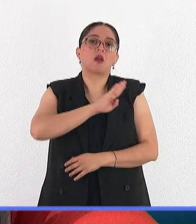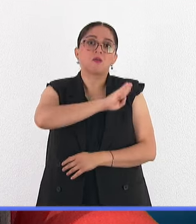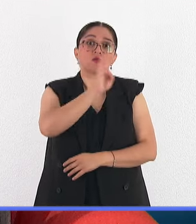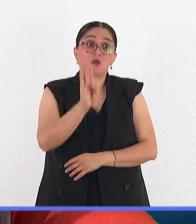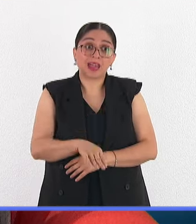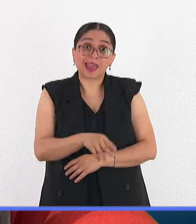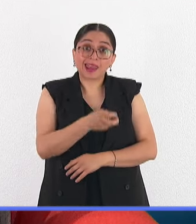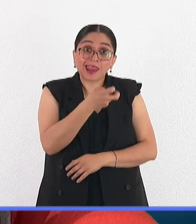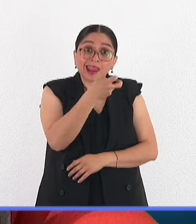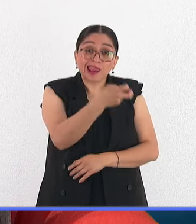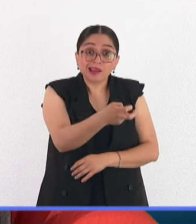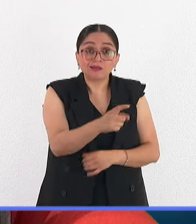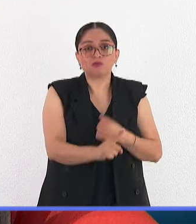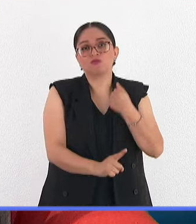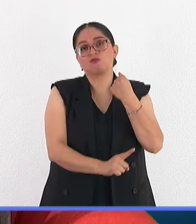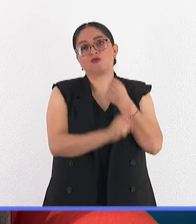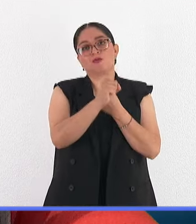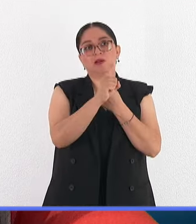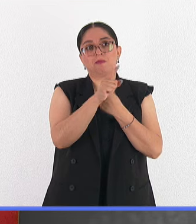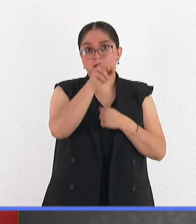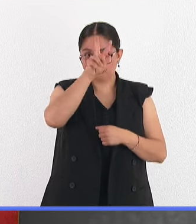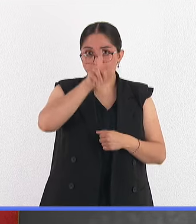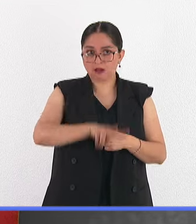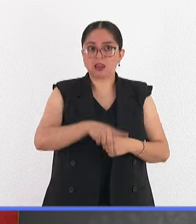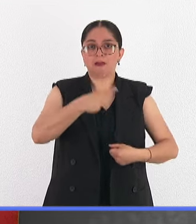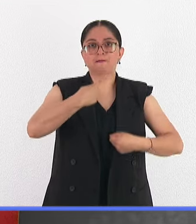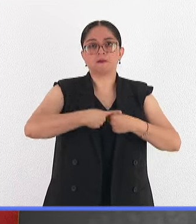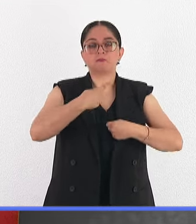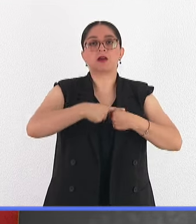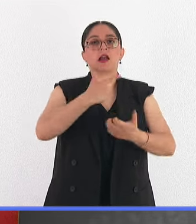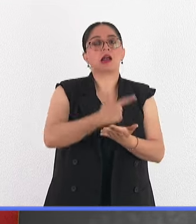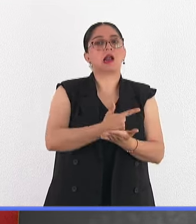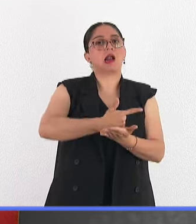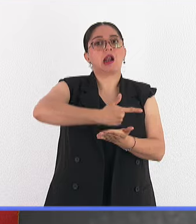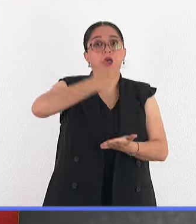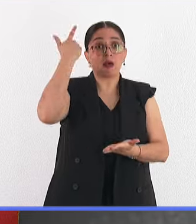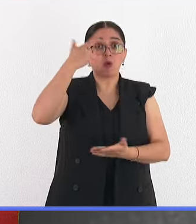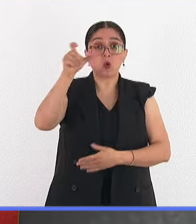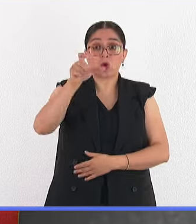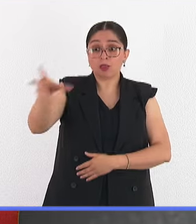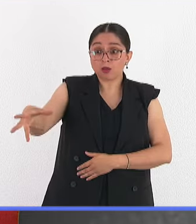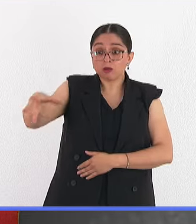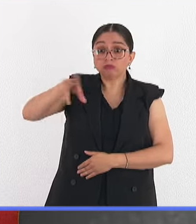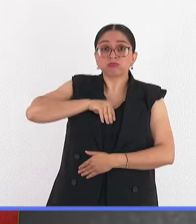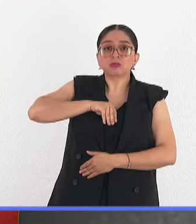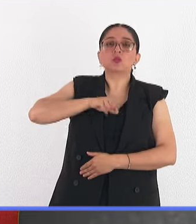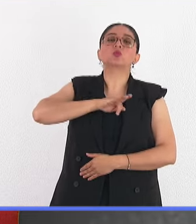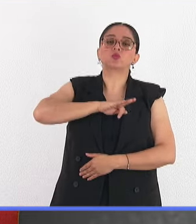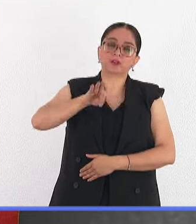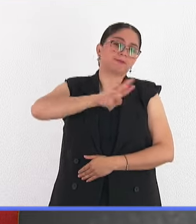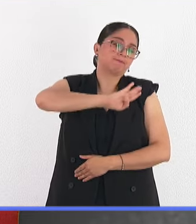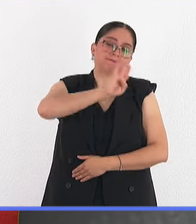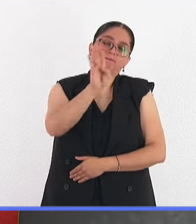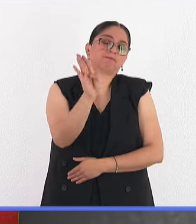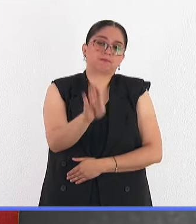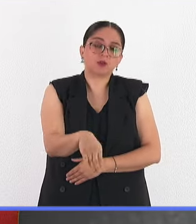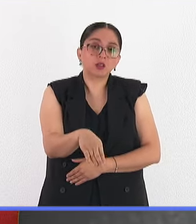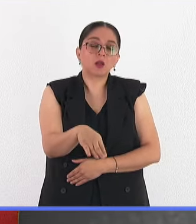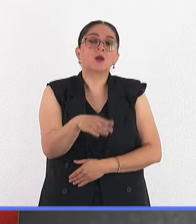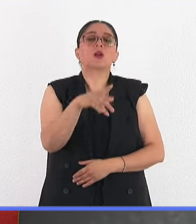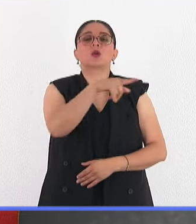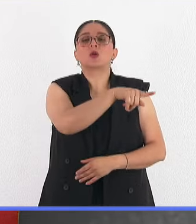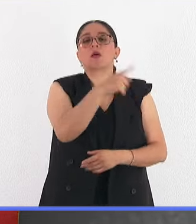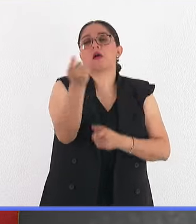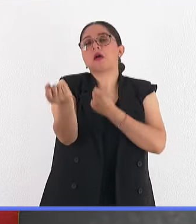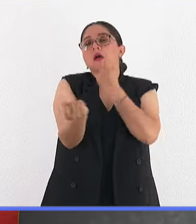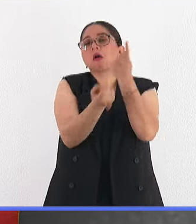es el problema. Es una enfermedad grave y puede llegar a ser mortal, obvio, pero unos años después. Entonces por eso se piensa que